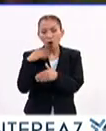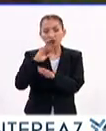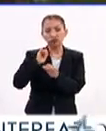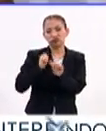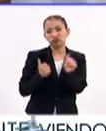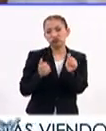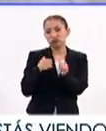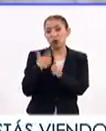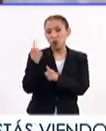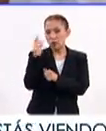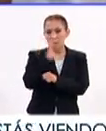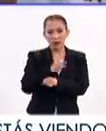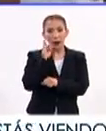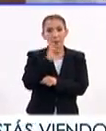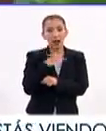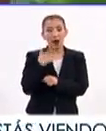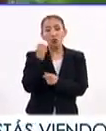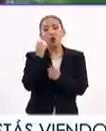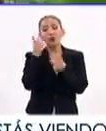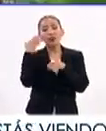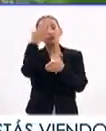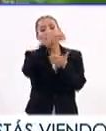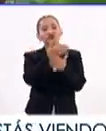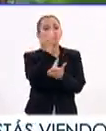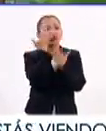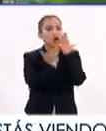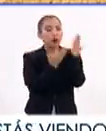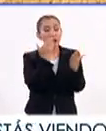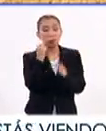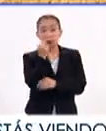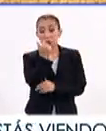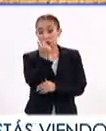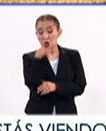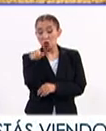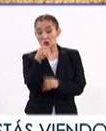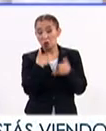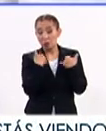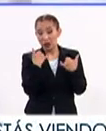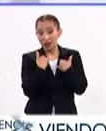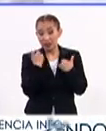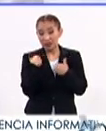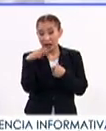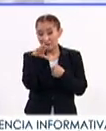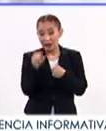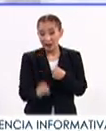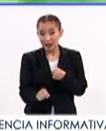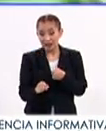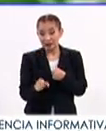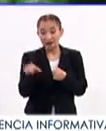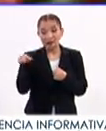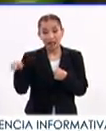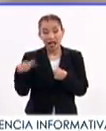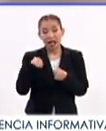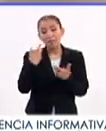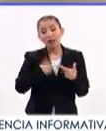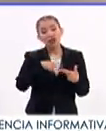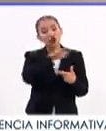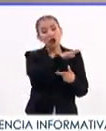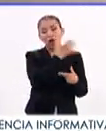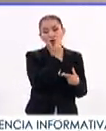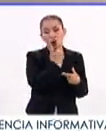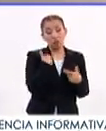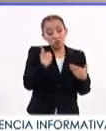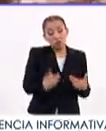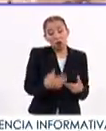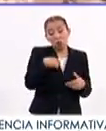desventaja. Una evidencia son las tasas de asistencia escolar, que es menor en los adolescentes y jóvenes afrodescendientes que en la población que no